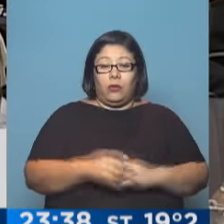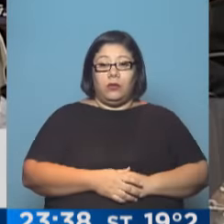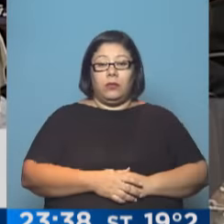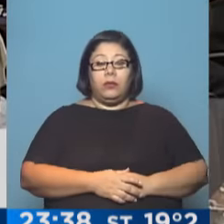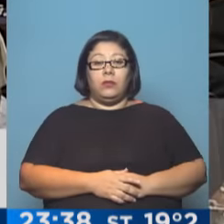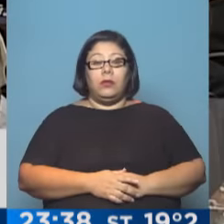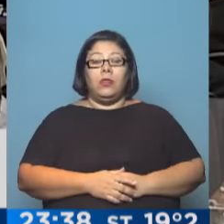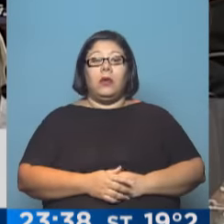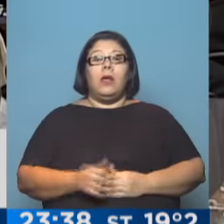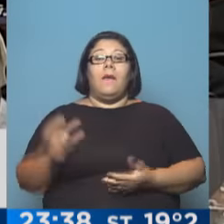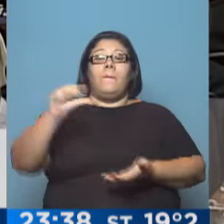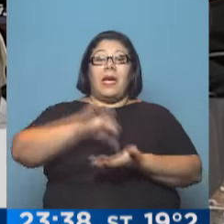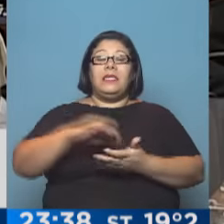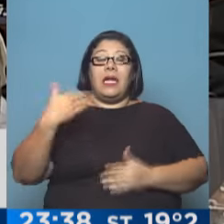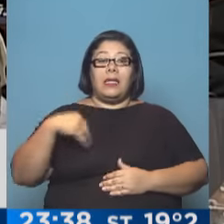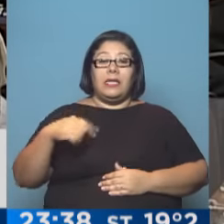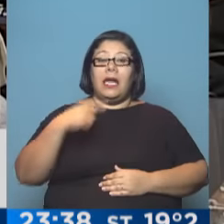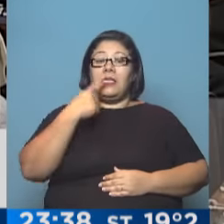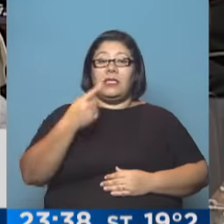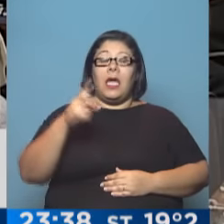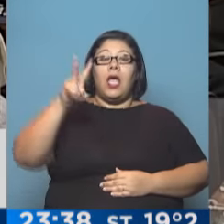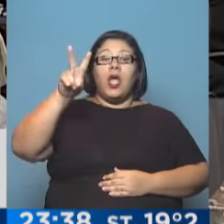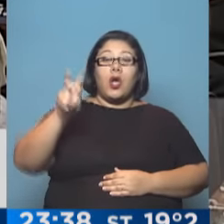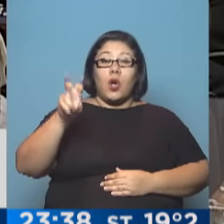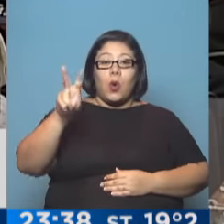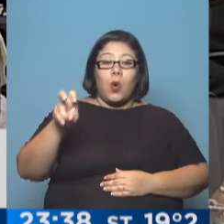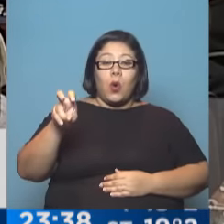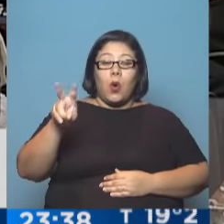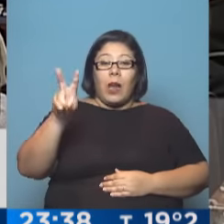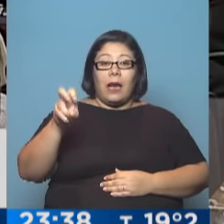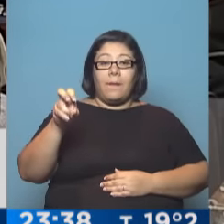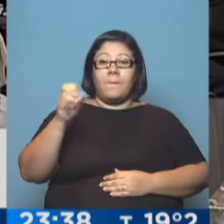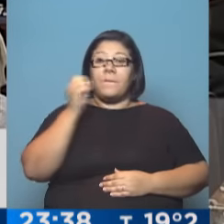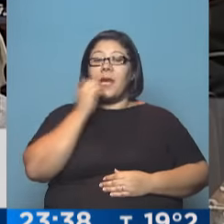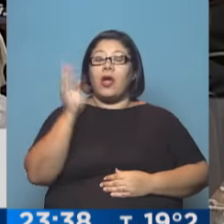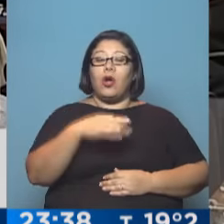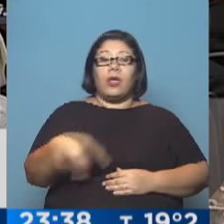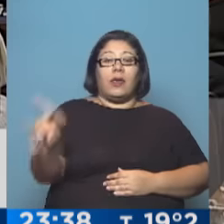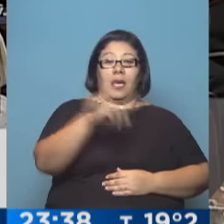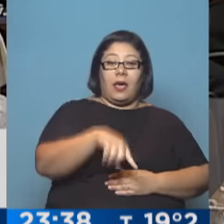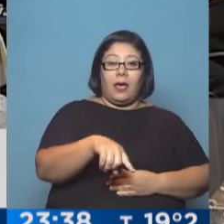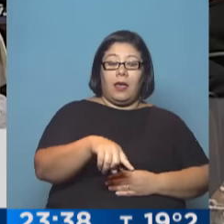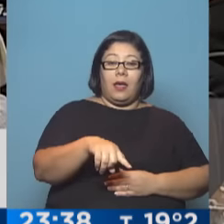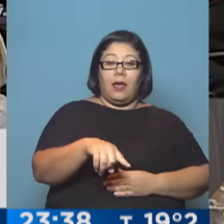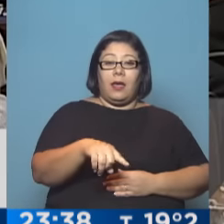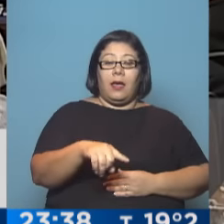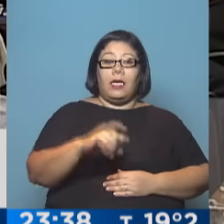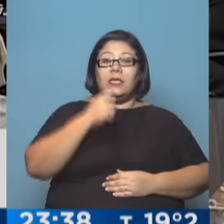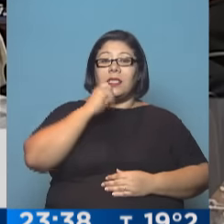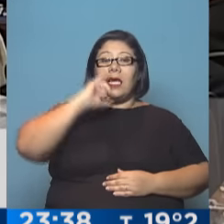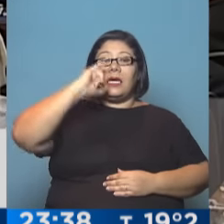Estado Nacional que le prometió que nadie iba a cobrar mejor que lo que ellos estaban cobrando al aceptar